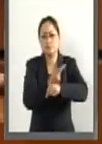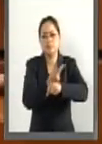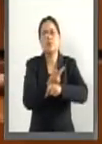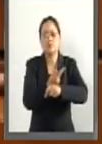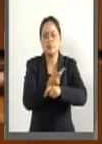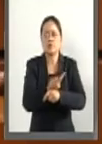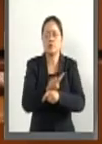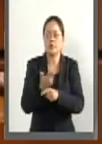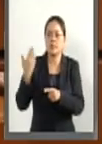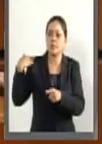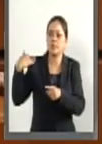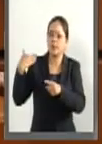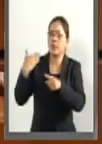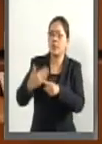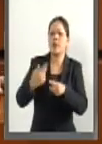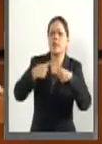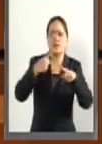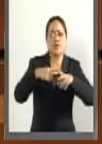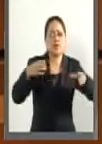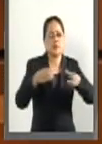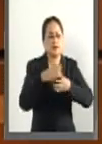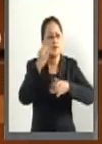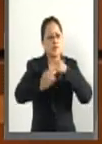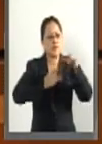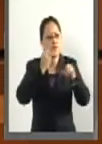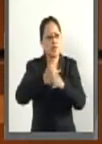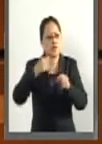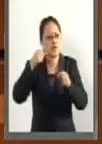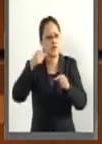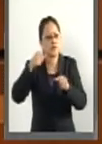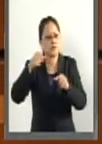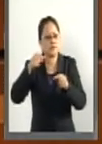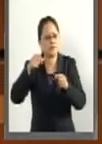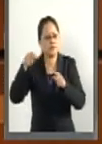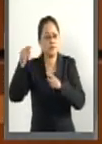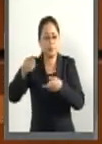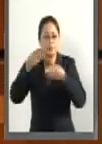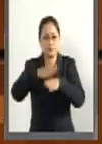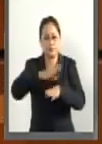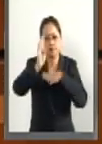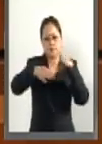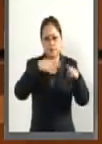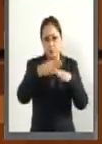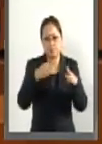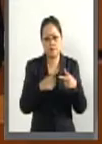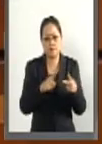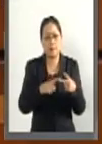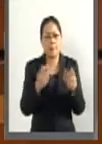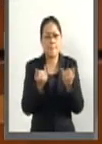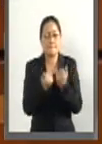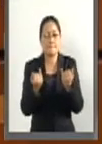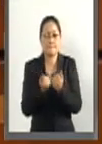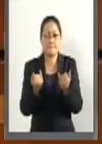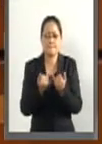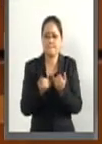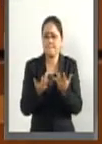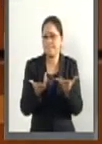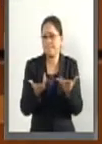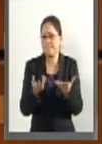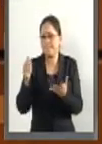tiempo diversos organismos internacionales, particularmente el Banco Mundial, como Transparencia